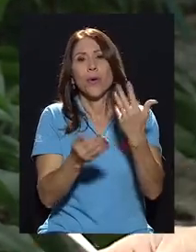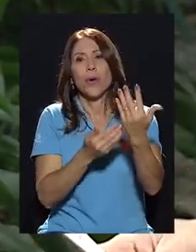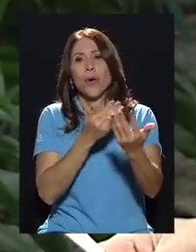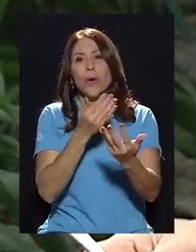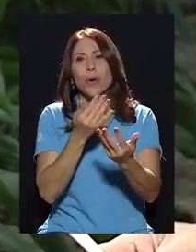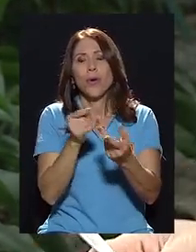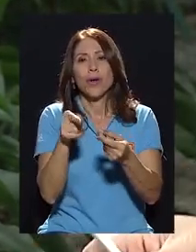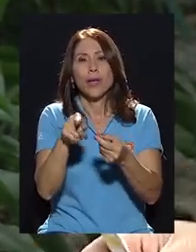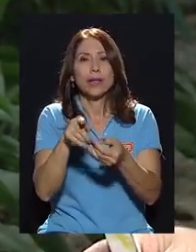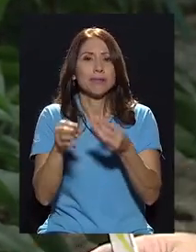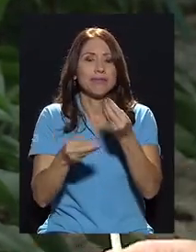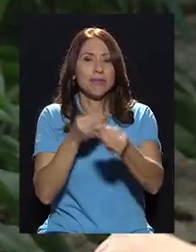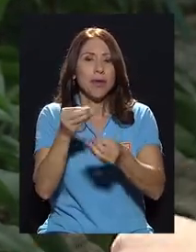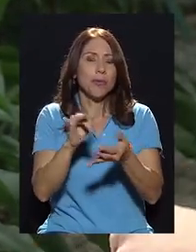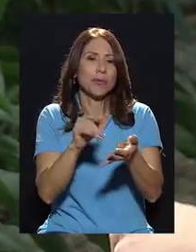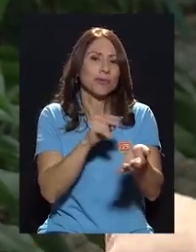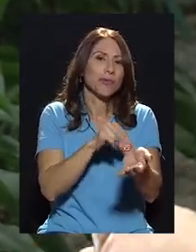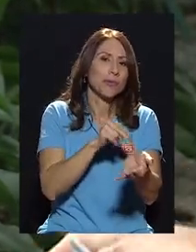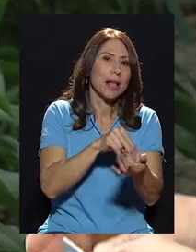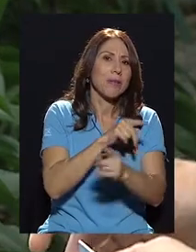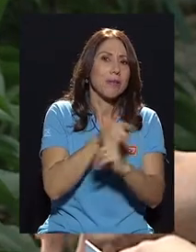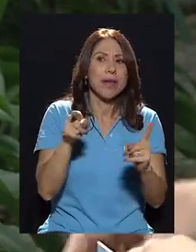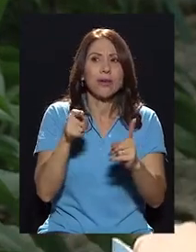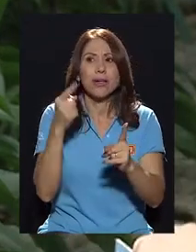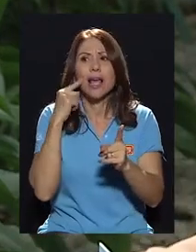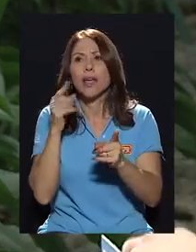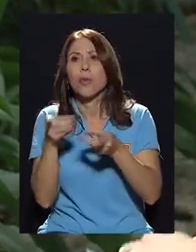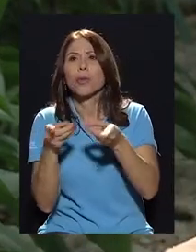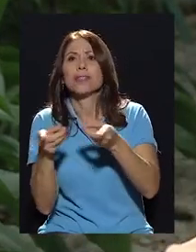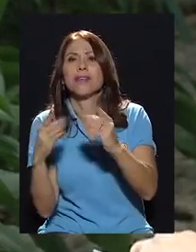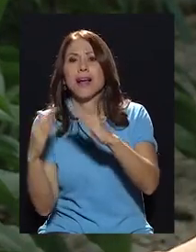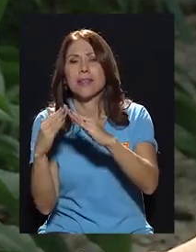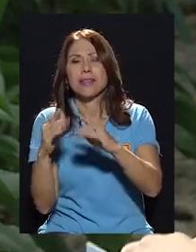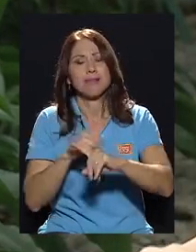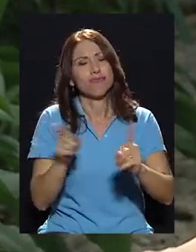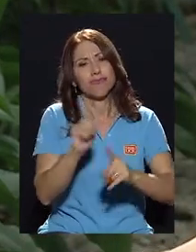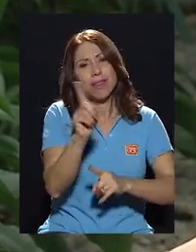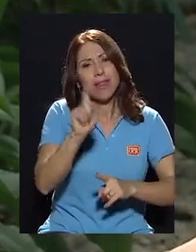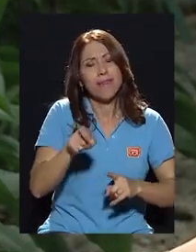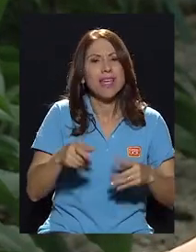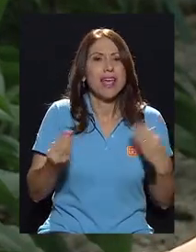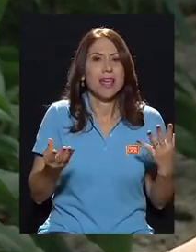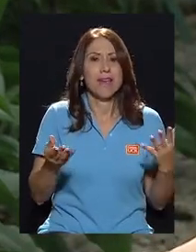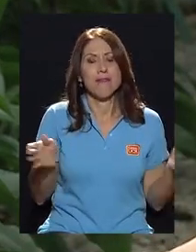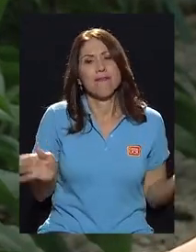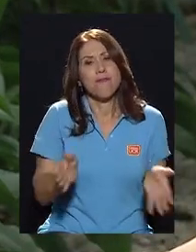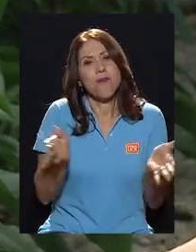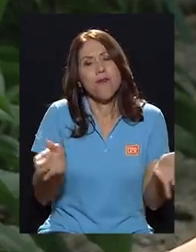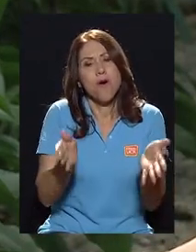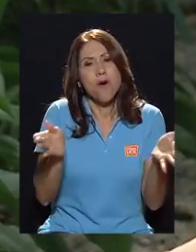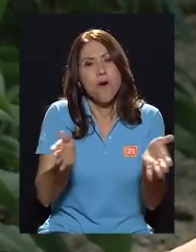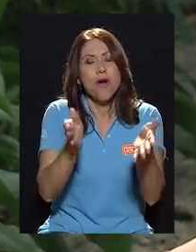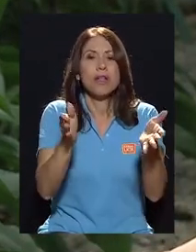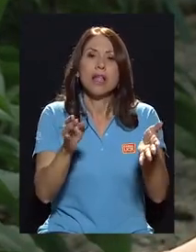hospital en la esquina y en la casa. Y lo que hay que hacer es fomentar estilos de vida más saludables,